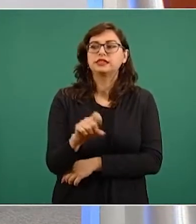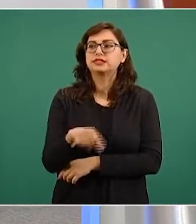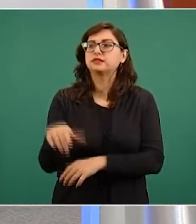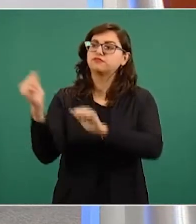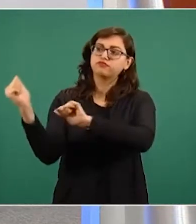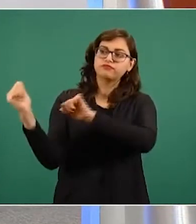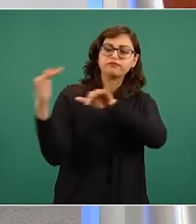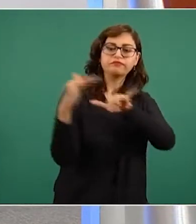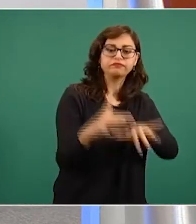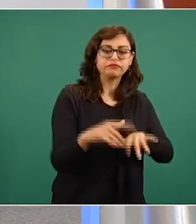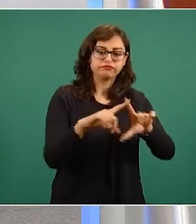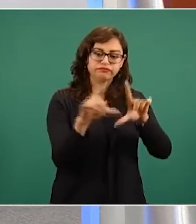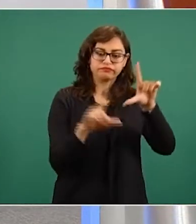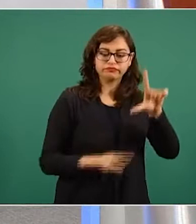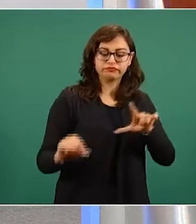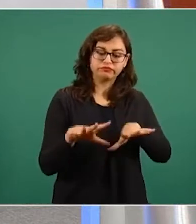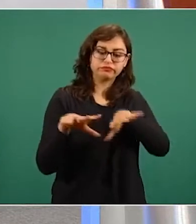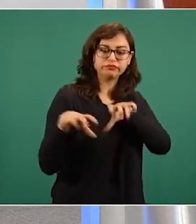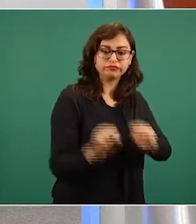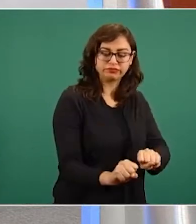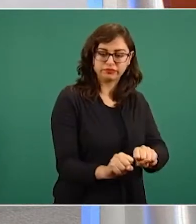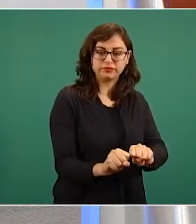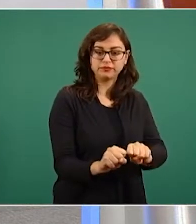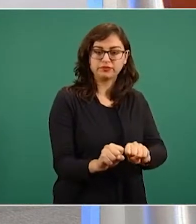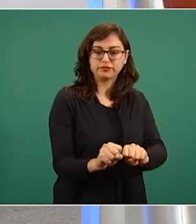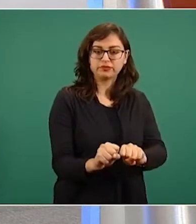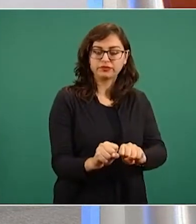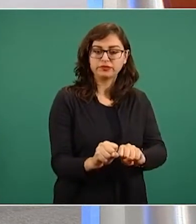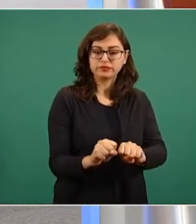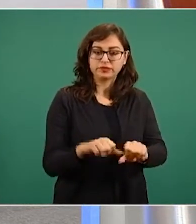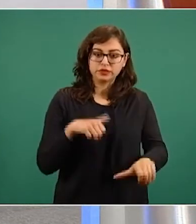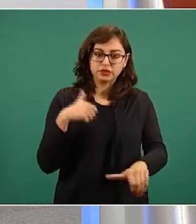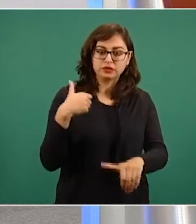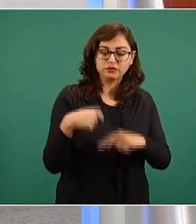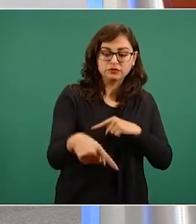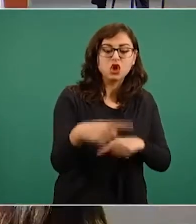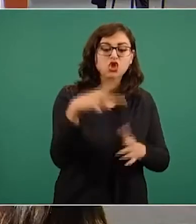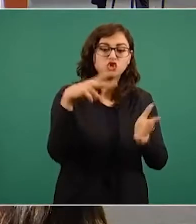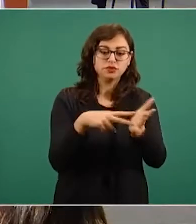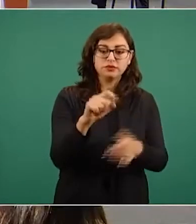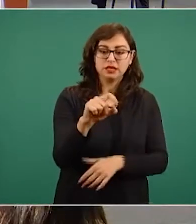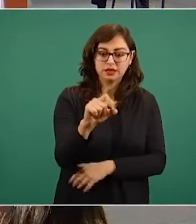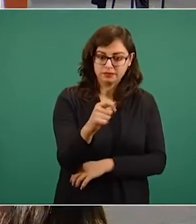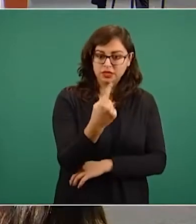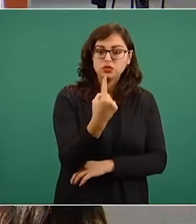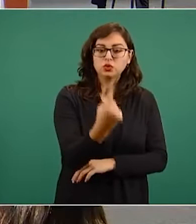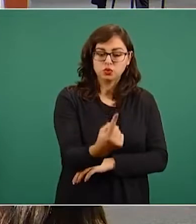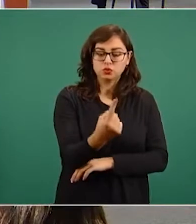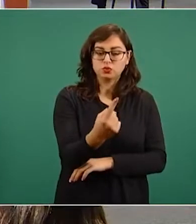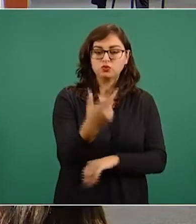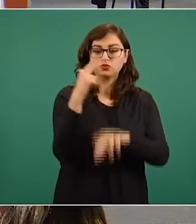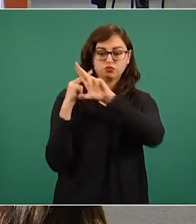Mexicana y en 2021, este año, se